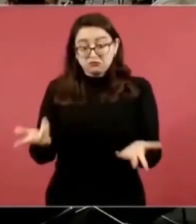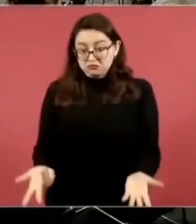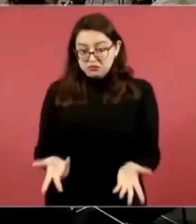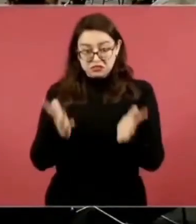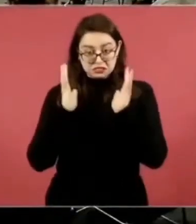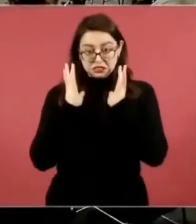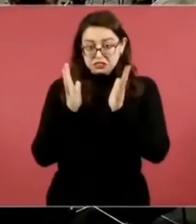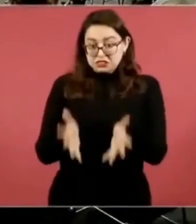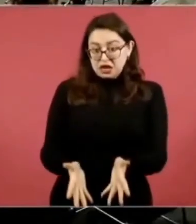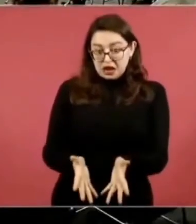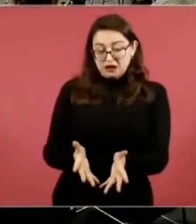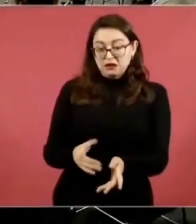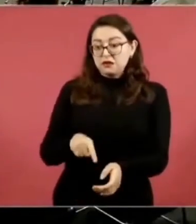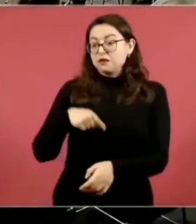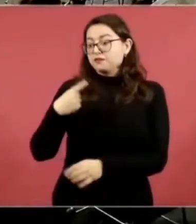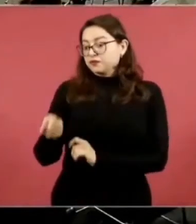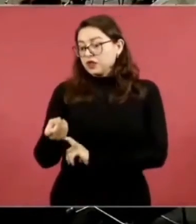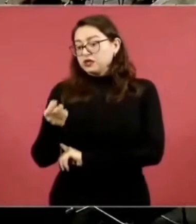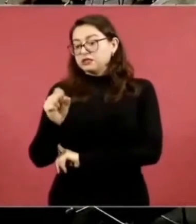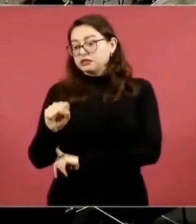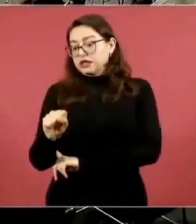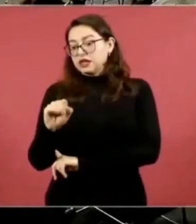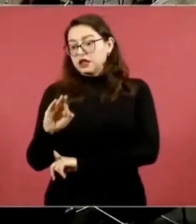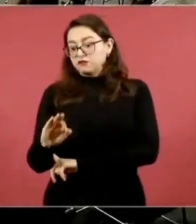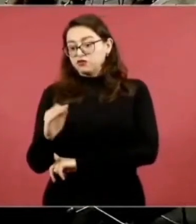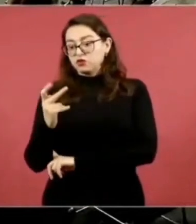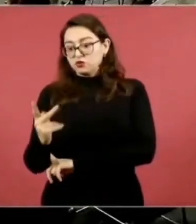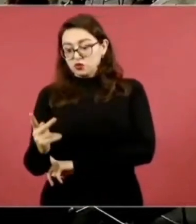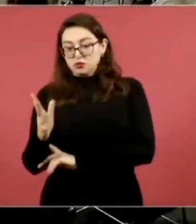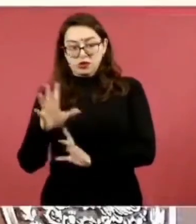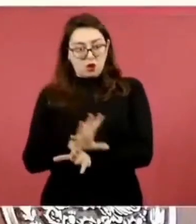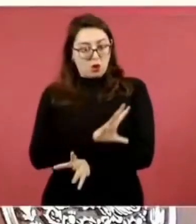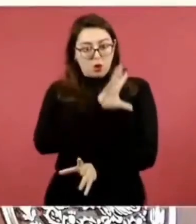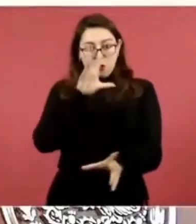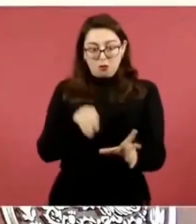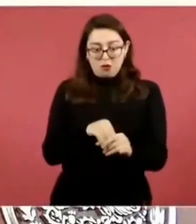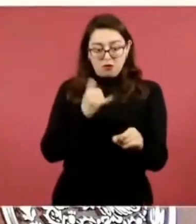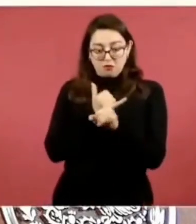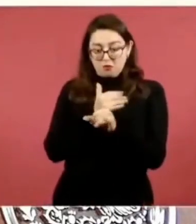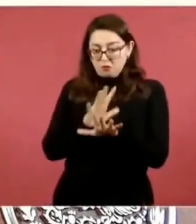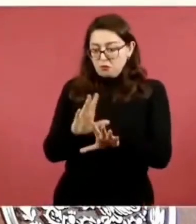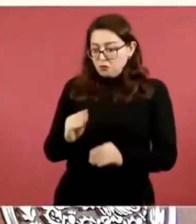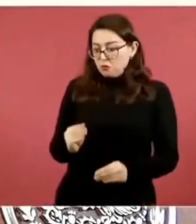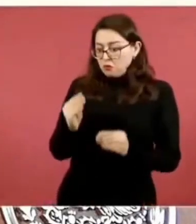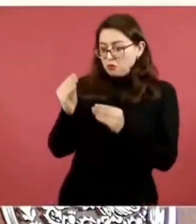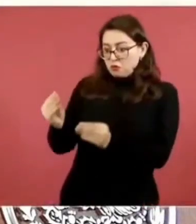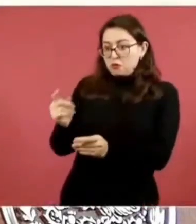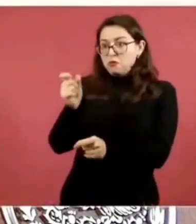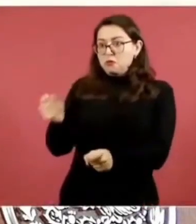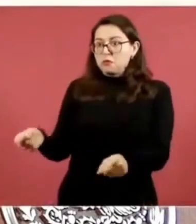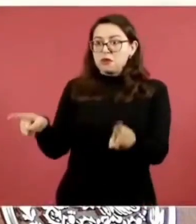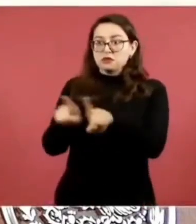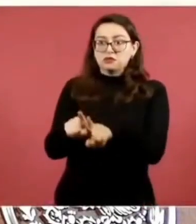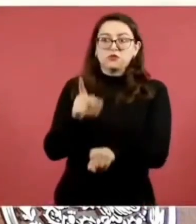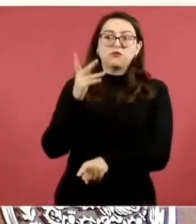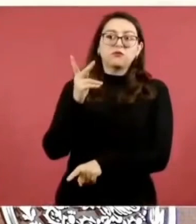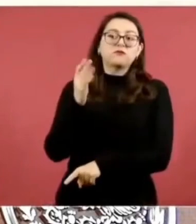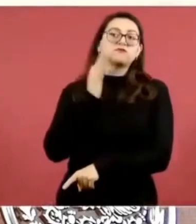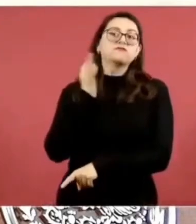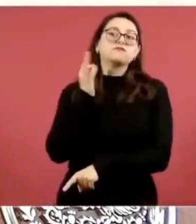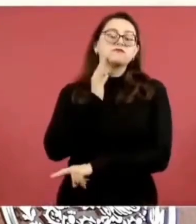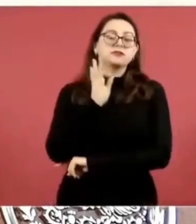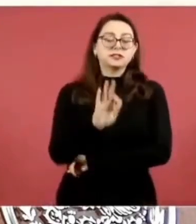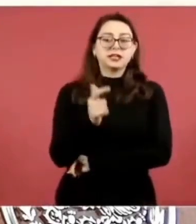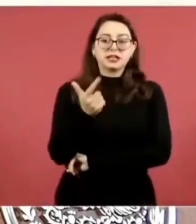tanto por la parte de la Función Pública y entregamos toda la información a la Fiscalía General de la República. Nosotros